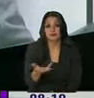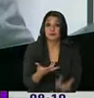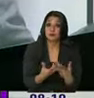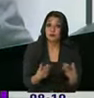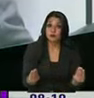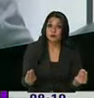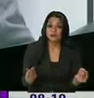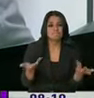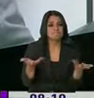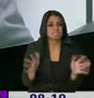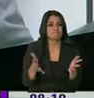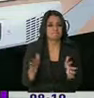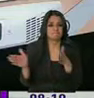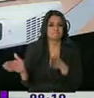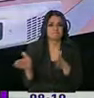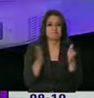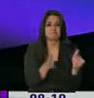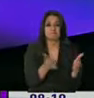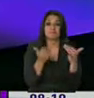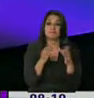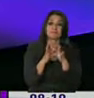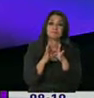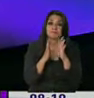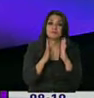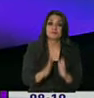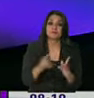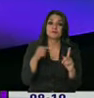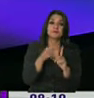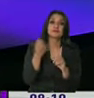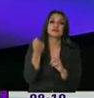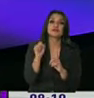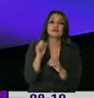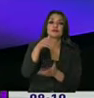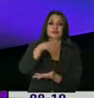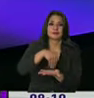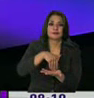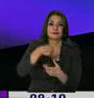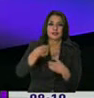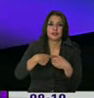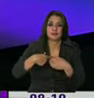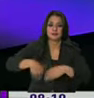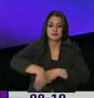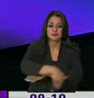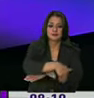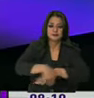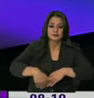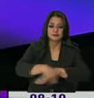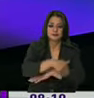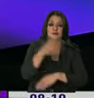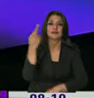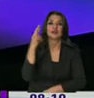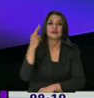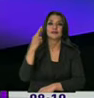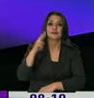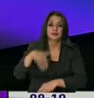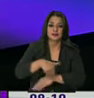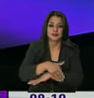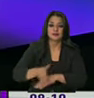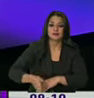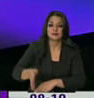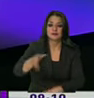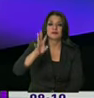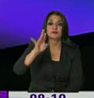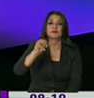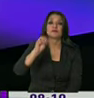absolutamente a nada. Sofía Ventimilla, vamos a ir contigo, está en el centro de la ciudad de Quito, en la Montúfar, entre Roca Fuerte y Junín, ahí en las autoridades municipales,